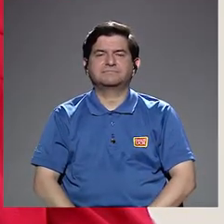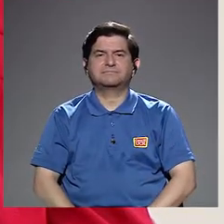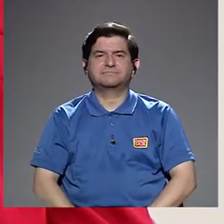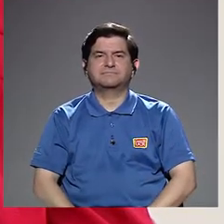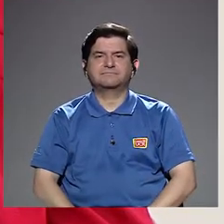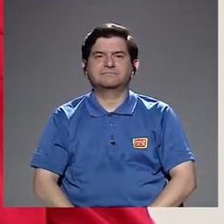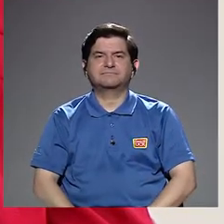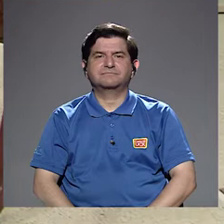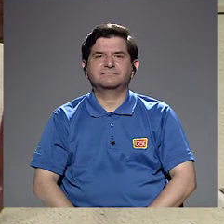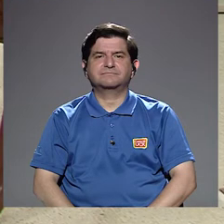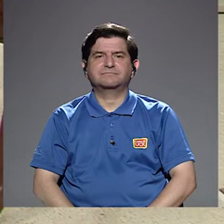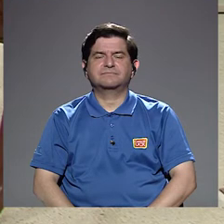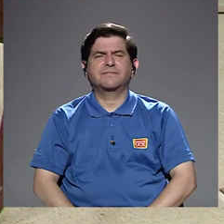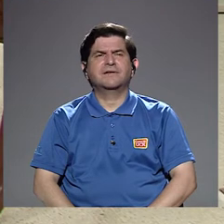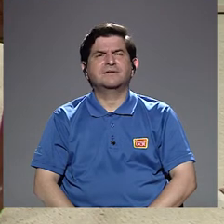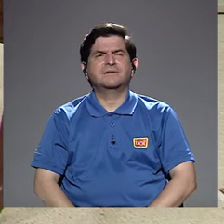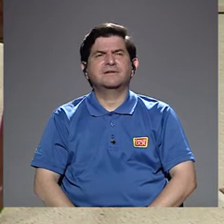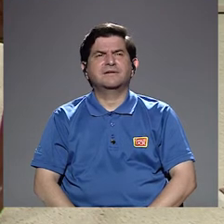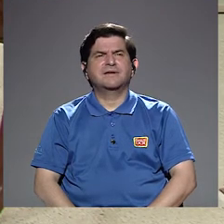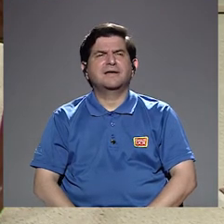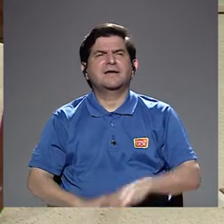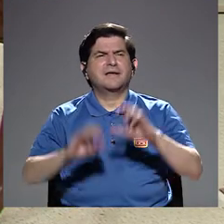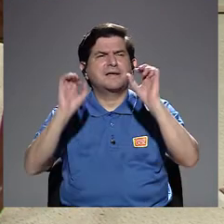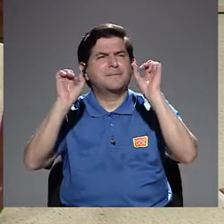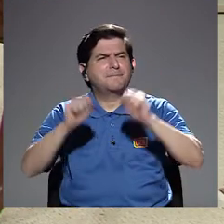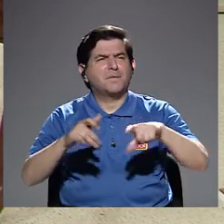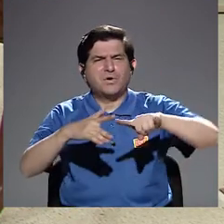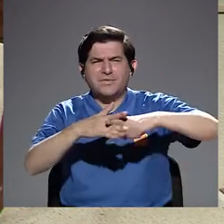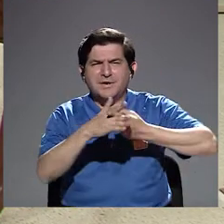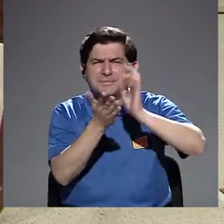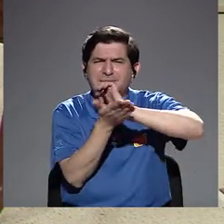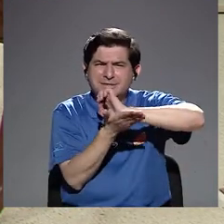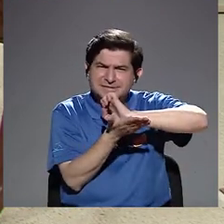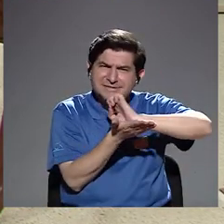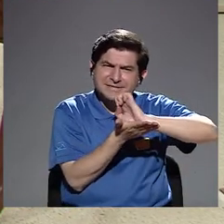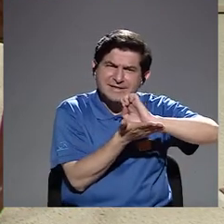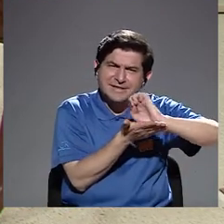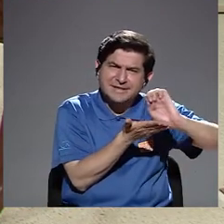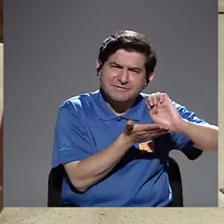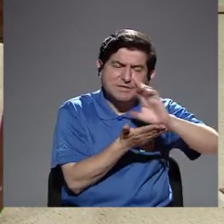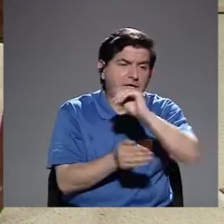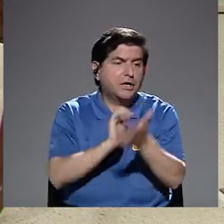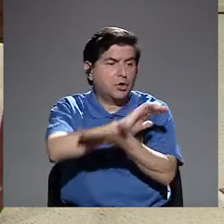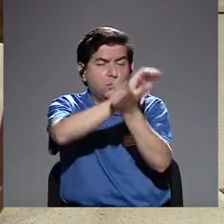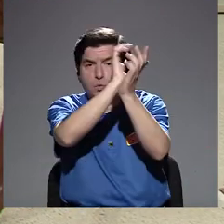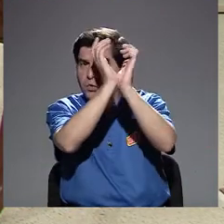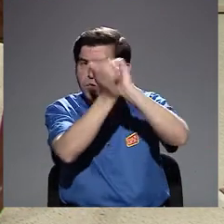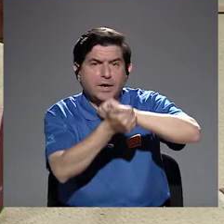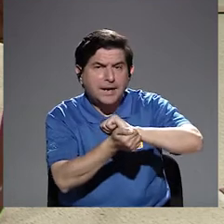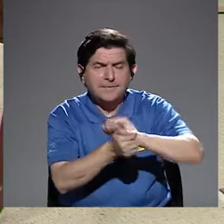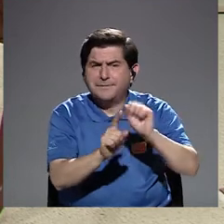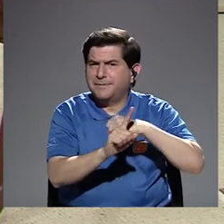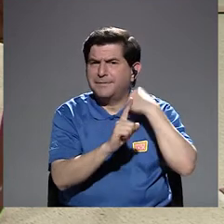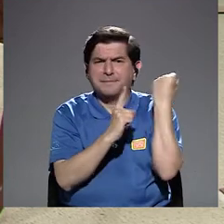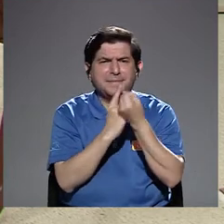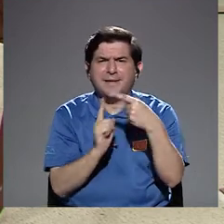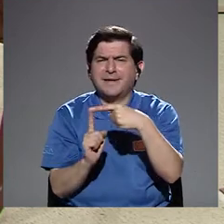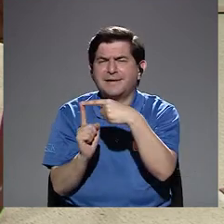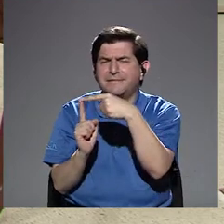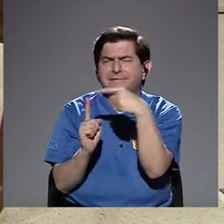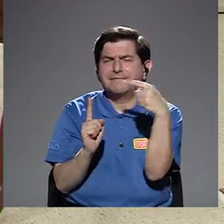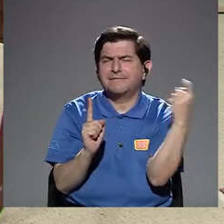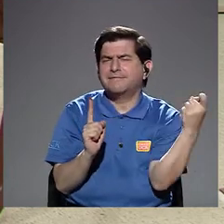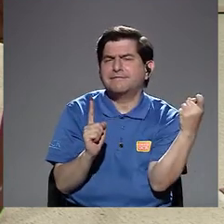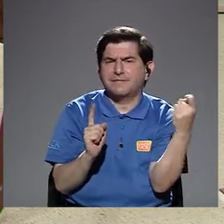¿Cómo poder, digamos, tal vez empezar a evitar o a cambiar esta situación desde